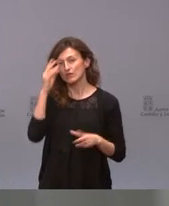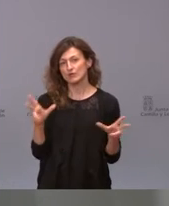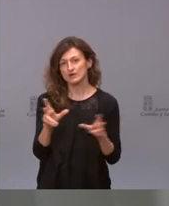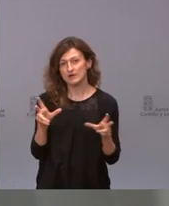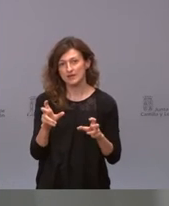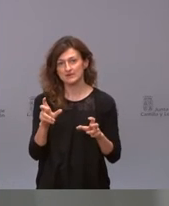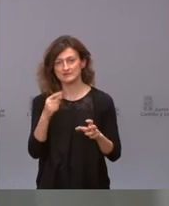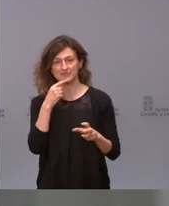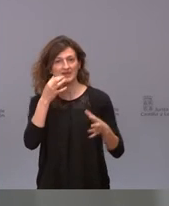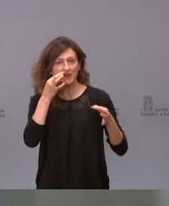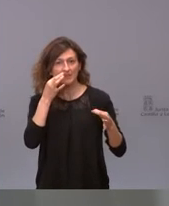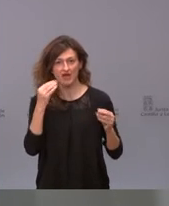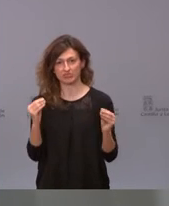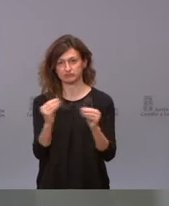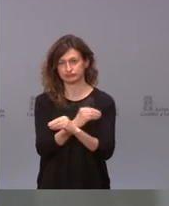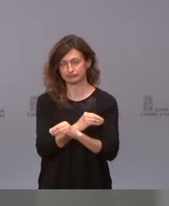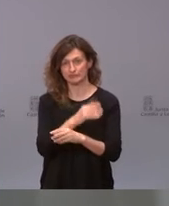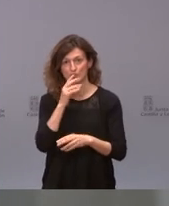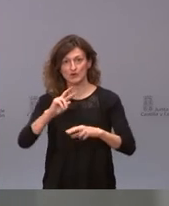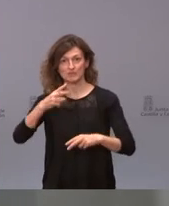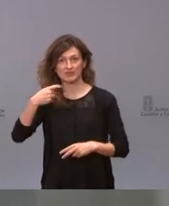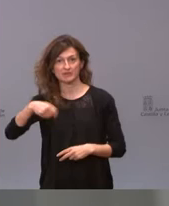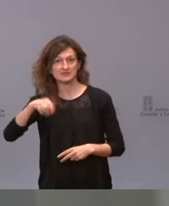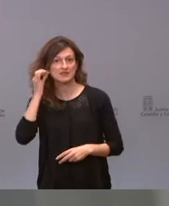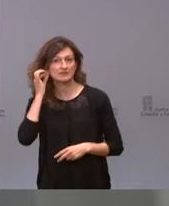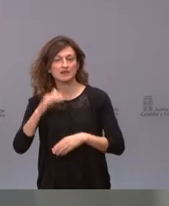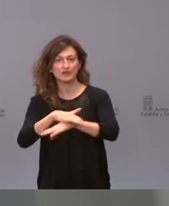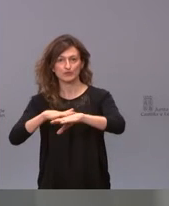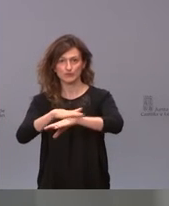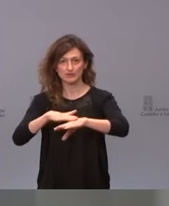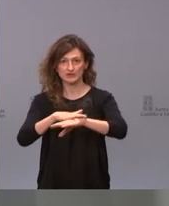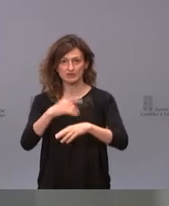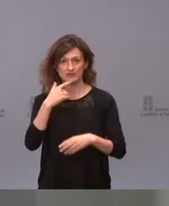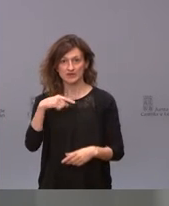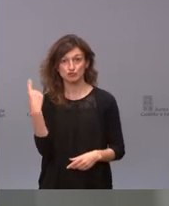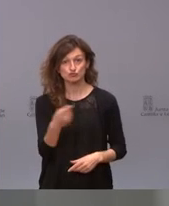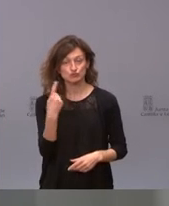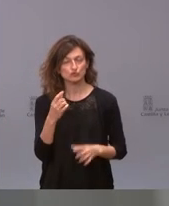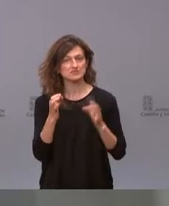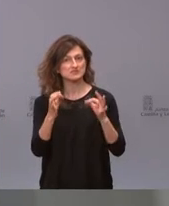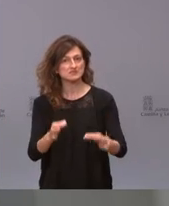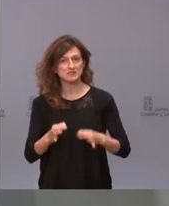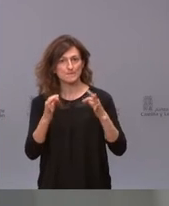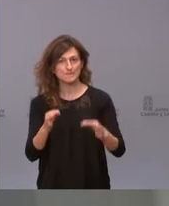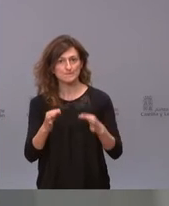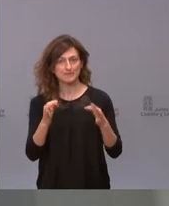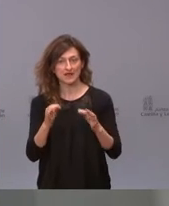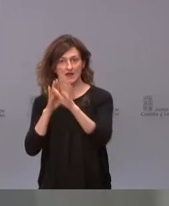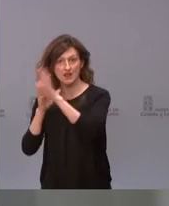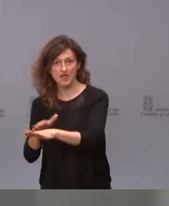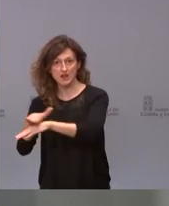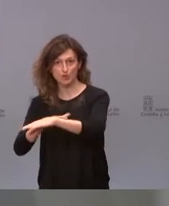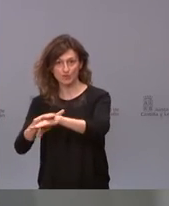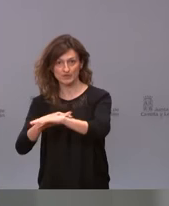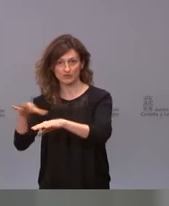se ajustan a la realidad por parte de la vicepresidenta del Gobierno, nosotros siempre hemos sido leales al Gobierno cuando ha tomado